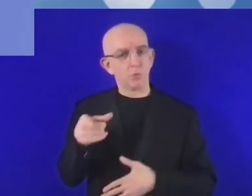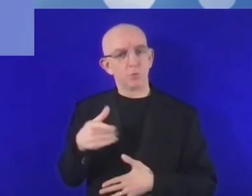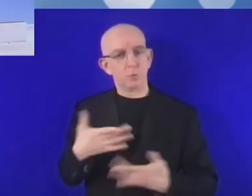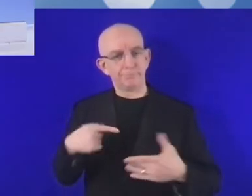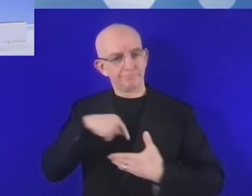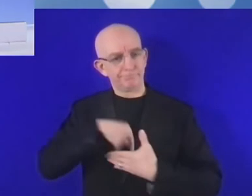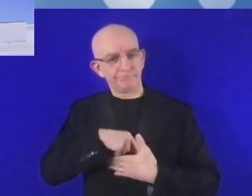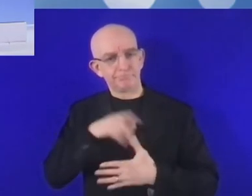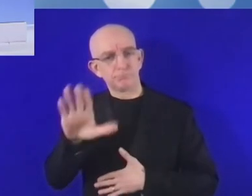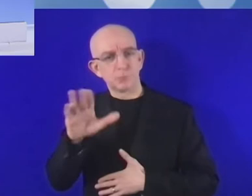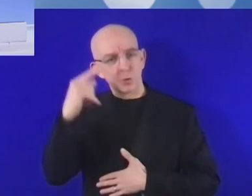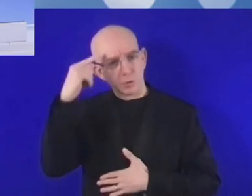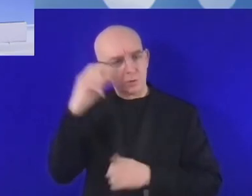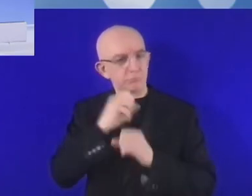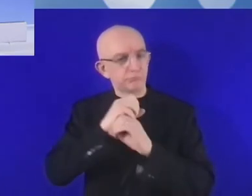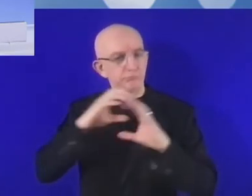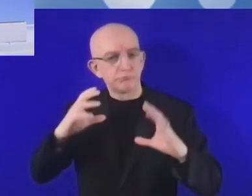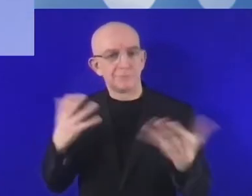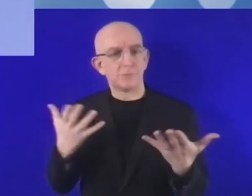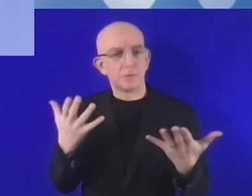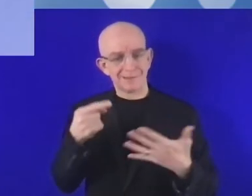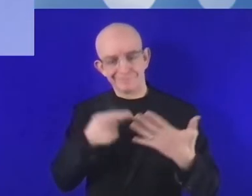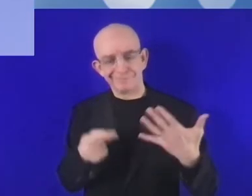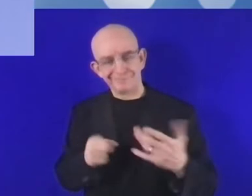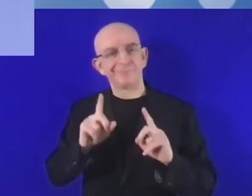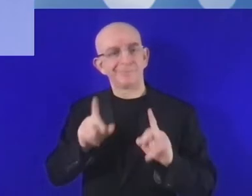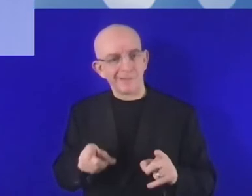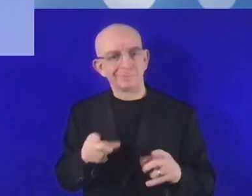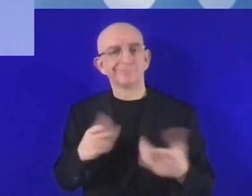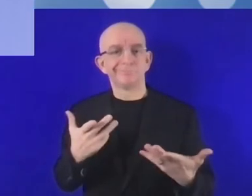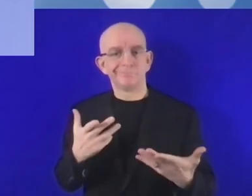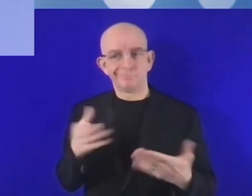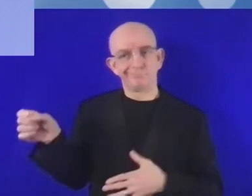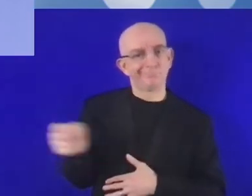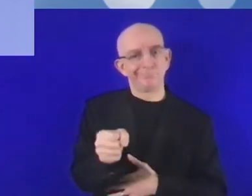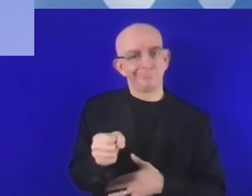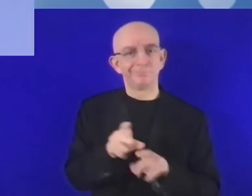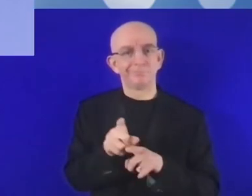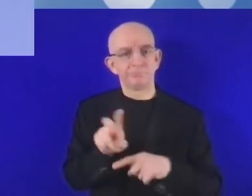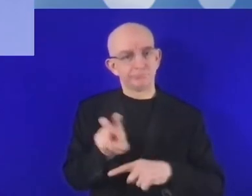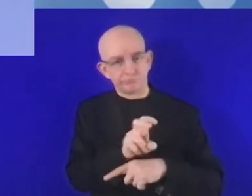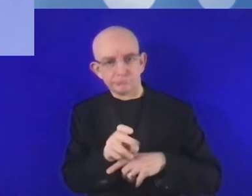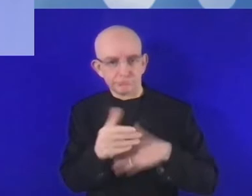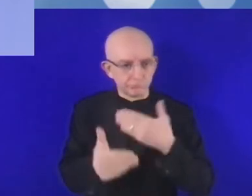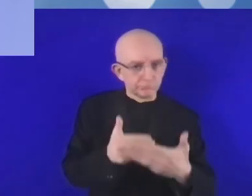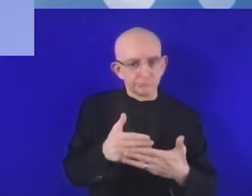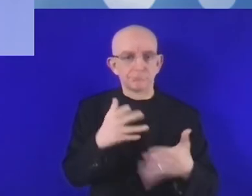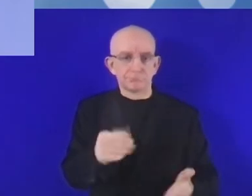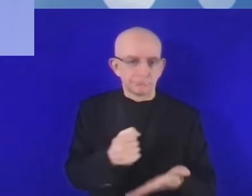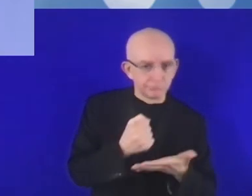¿Y qué áreas cree que será necesaria una intervención reguladora? Gracias, señor moderador.